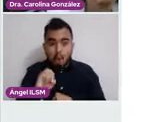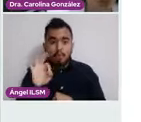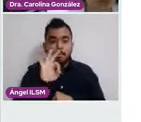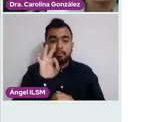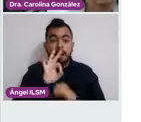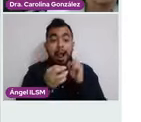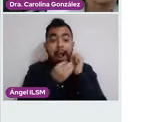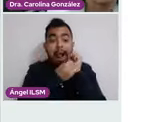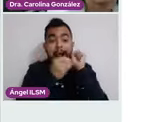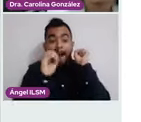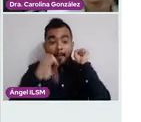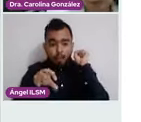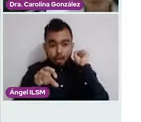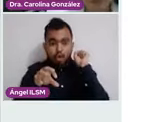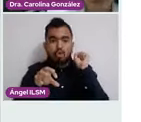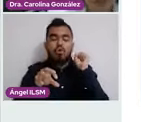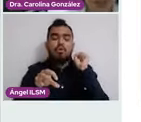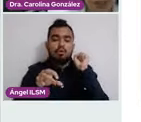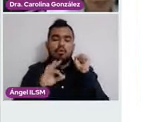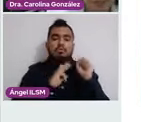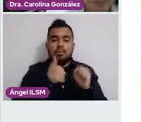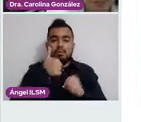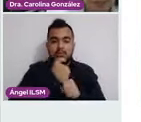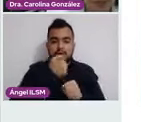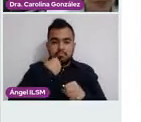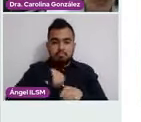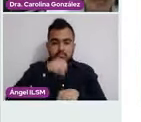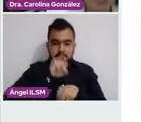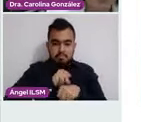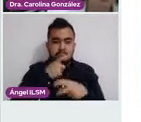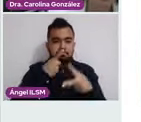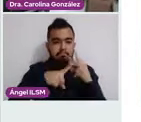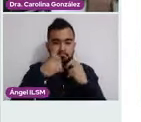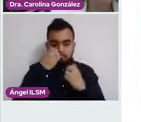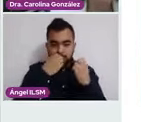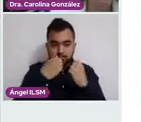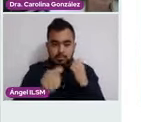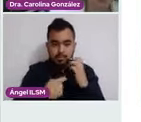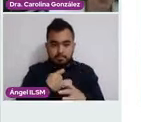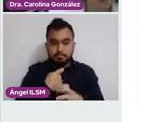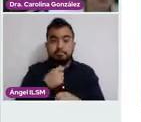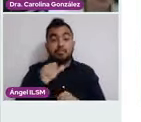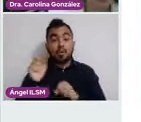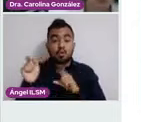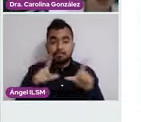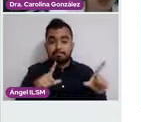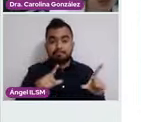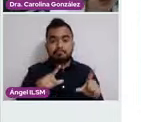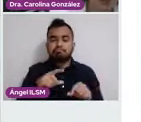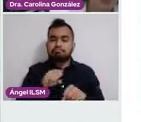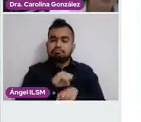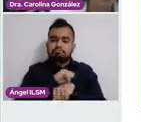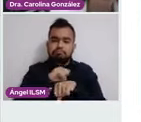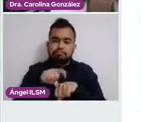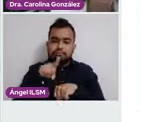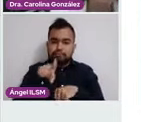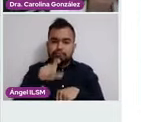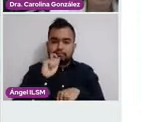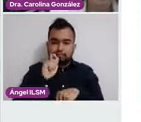iniciar nuestro tamizaje. Siguiente. Este es un método muy sencillo que hacemos en consultorio.